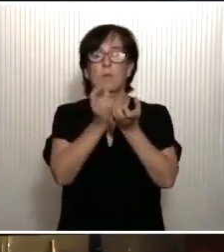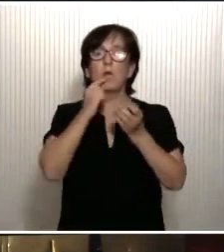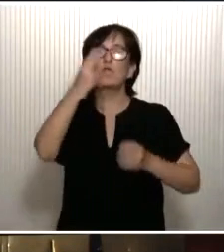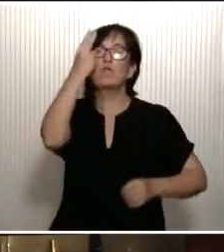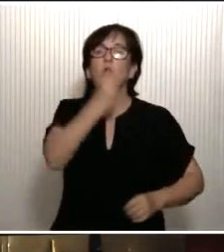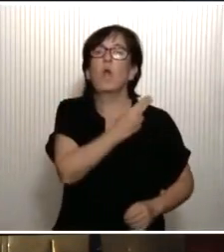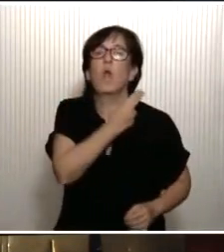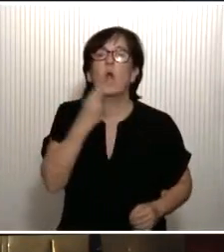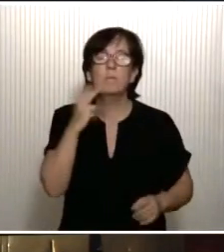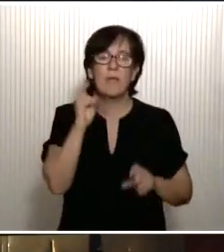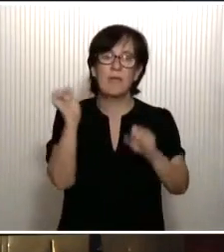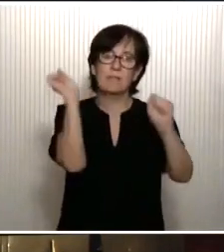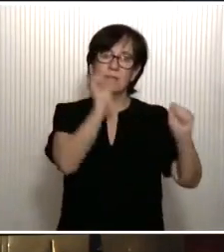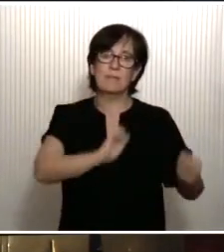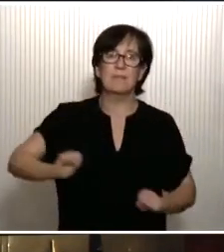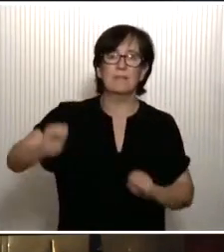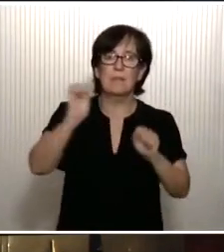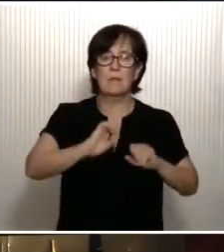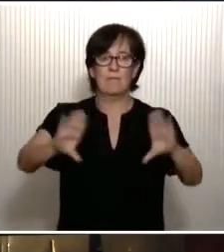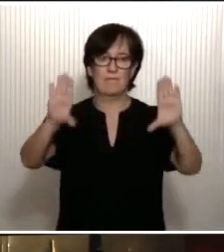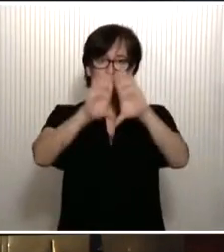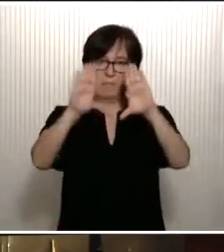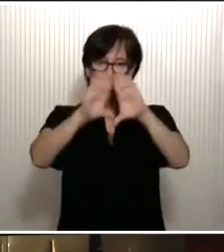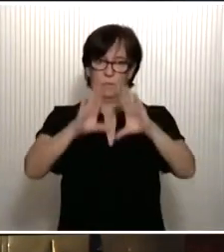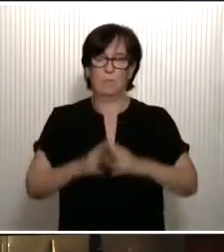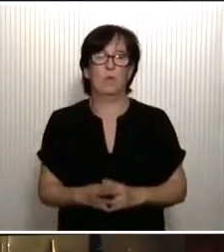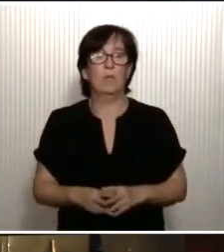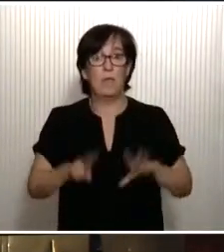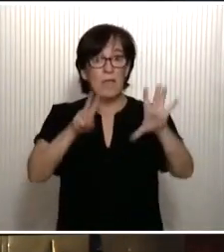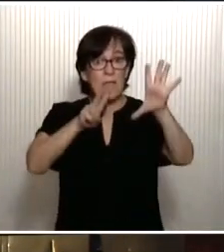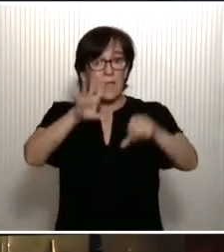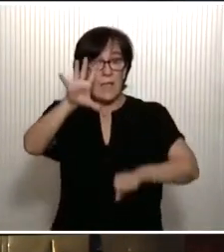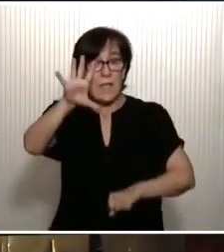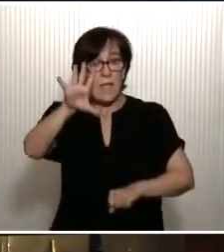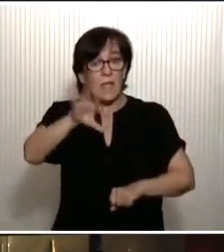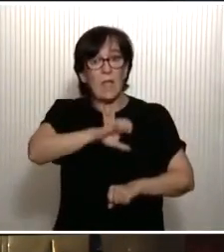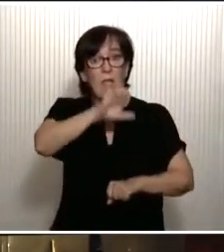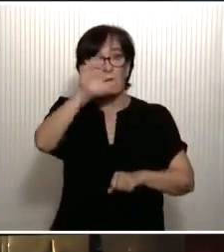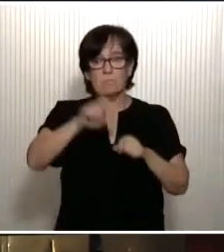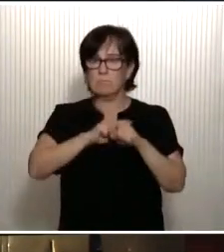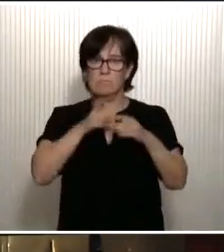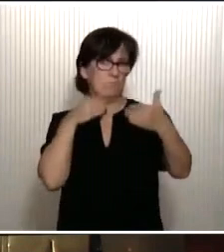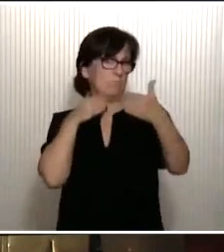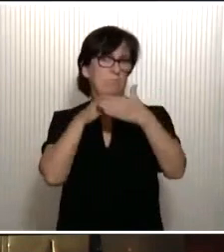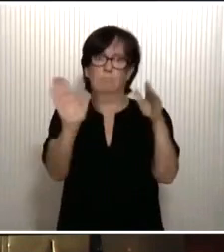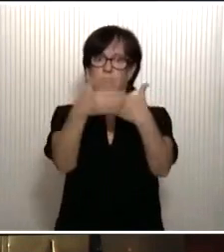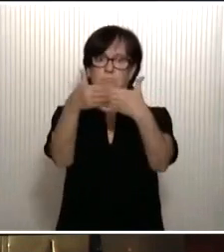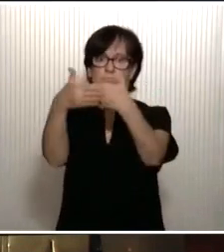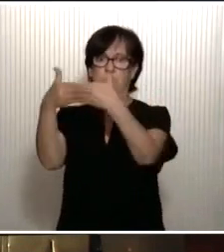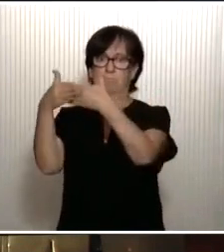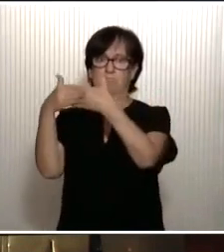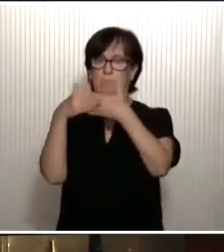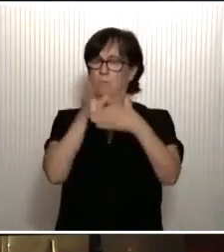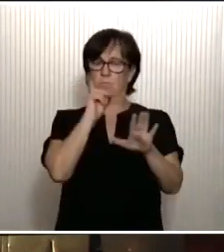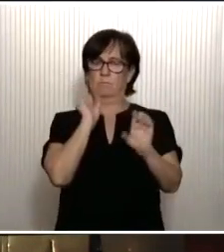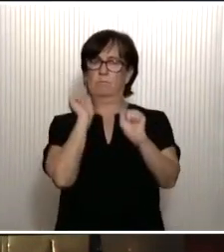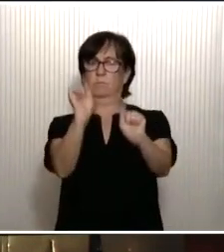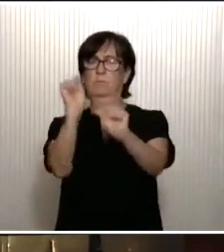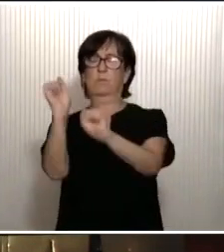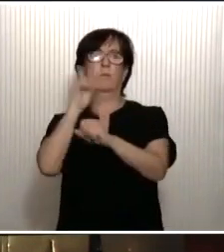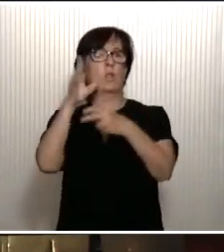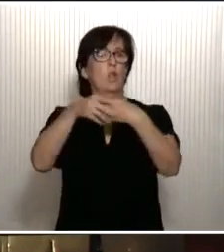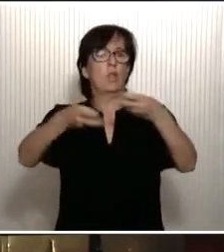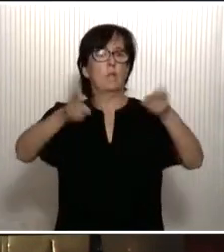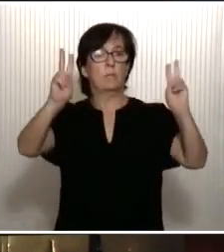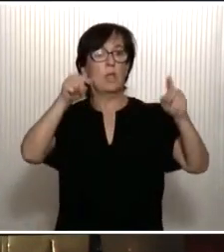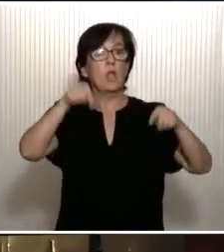en la defensa del feminismo. En 1975, Europa nos cerraba las puertas a que ale canto, porque no éramos una democracia, y